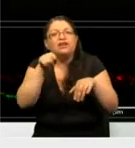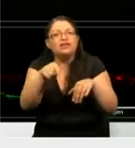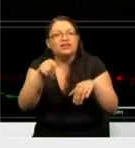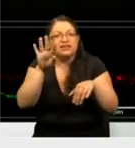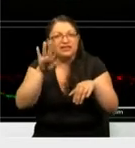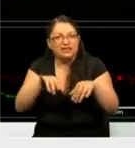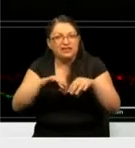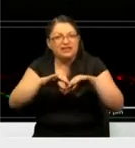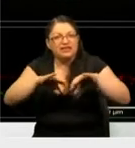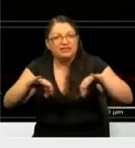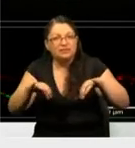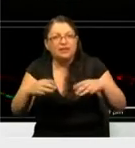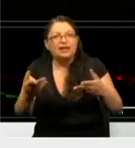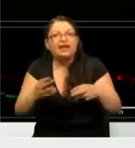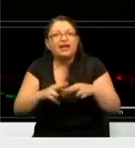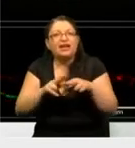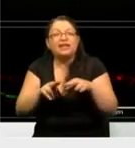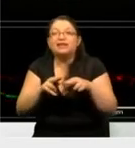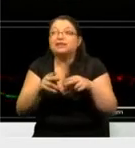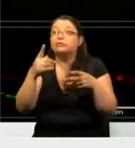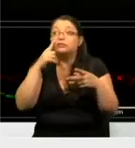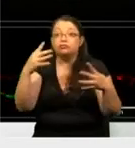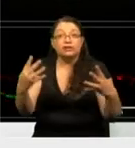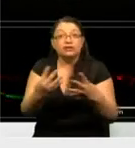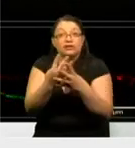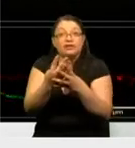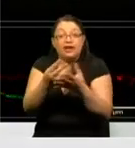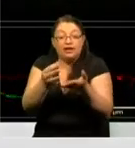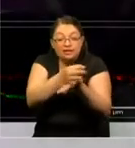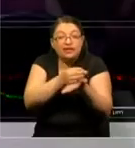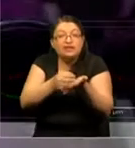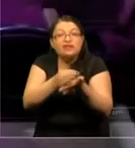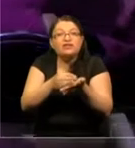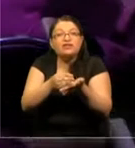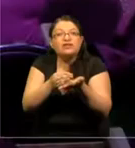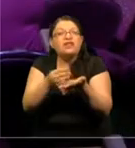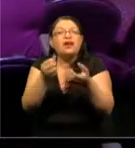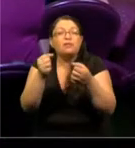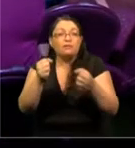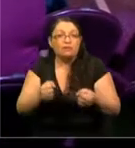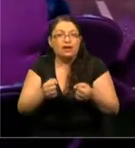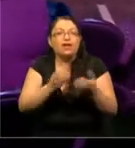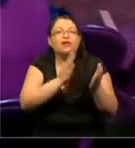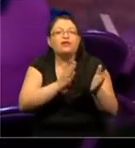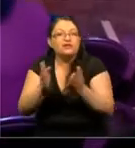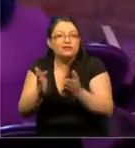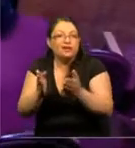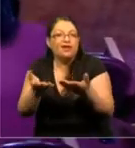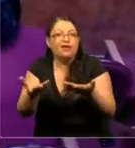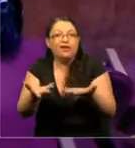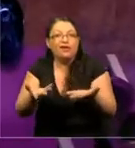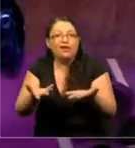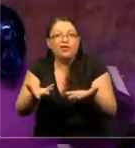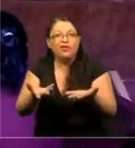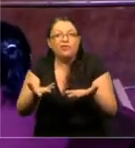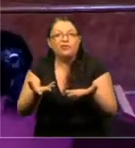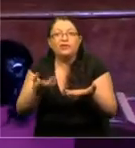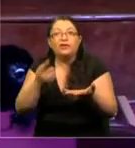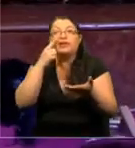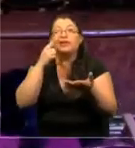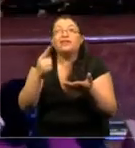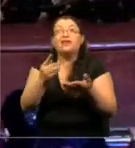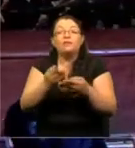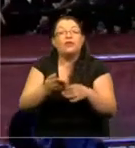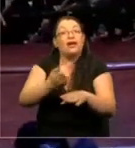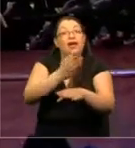dentro de la propia célula, la red de células que estamos generando son capaces de organizarlos de forma tal que la parte post-